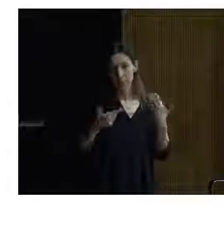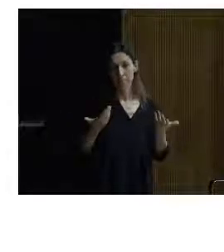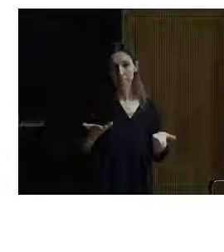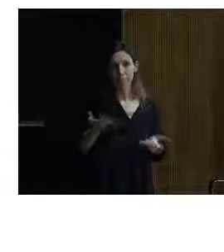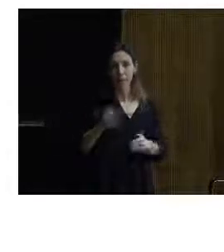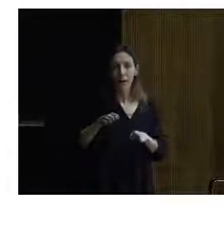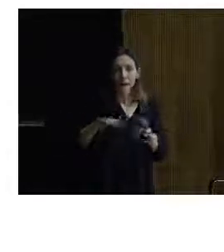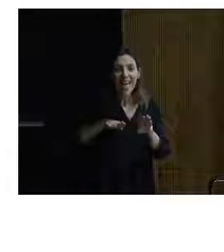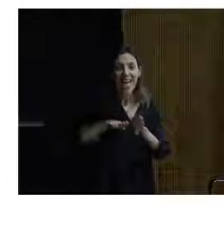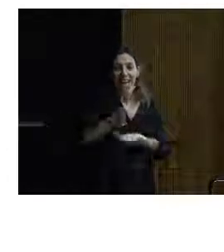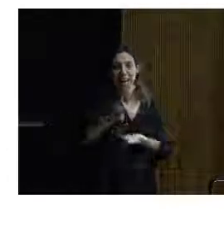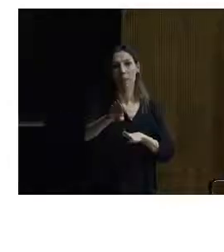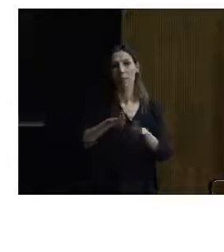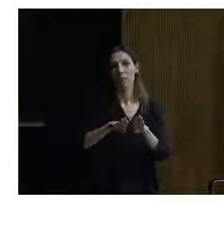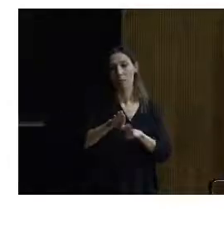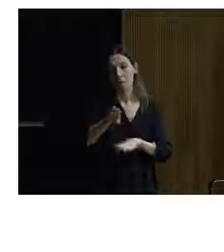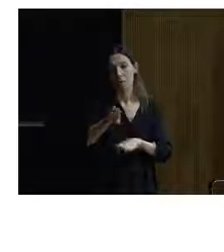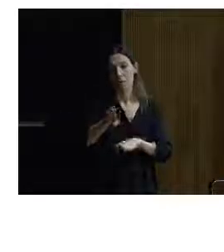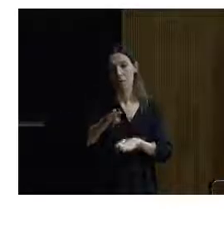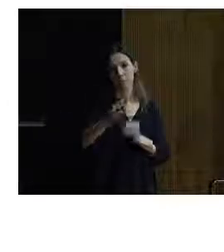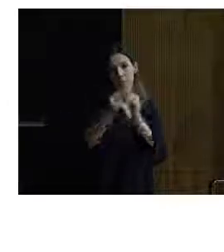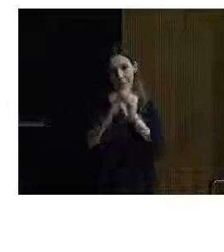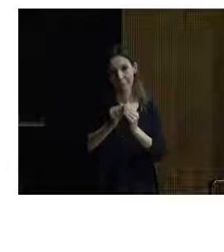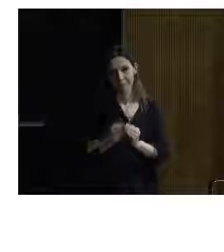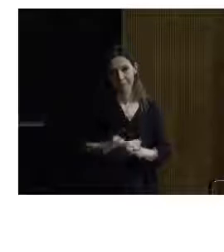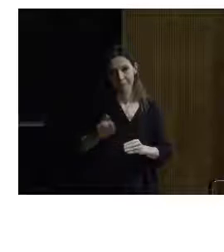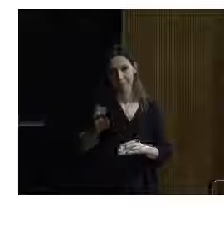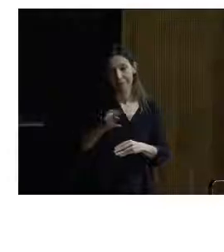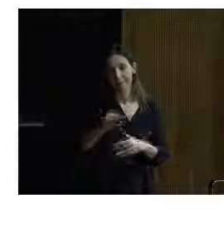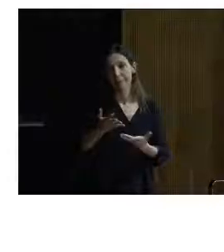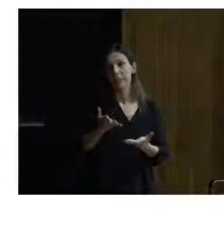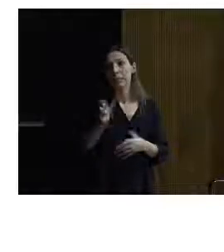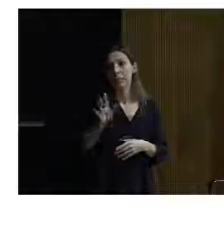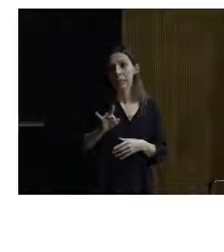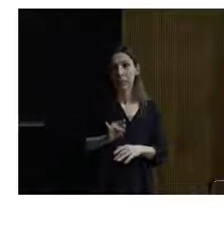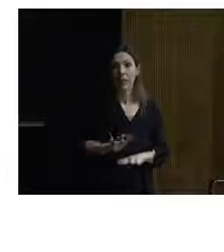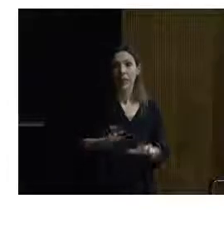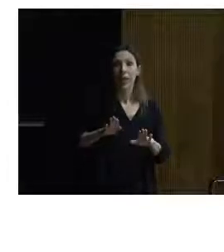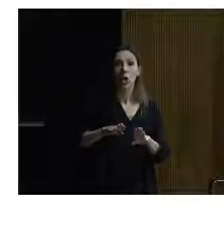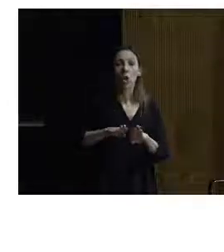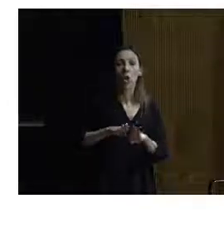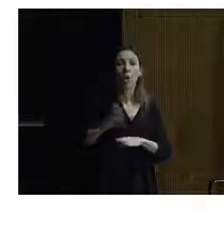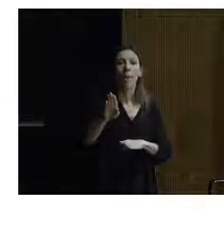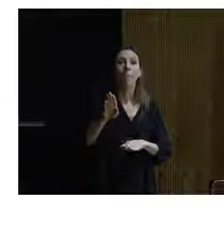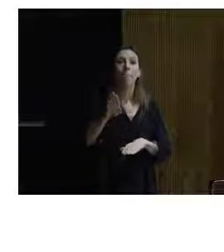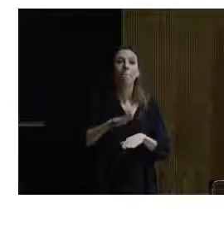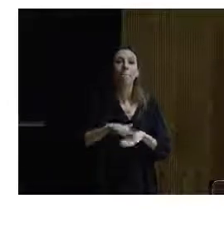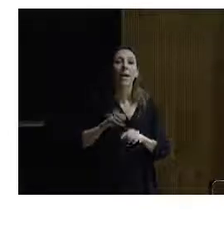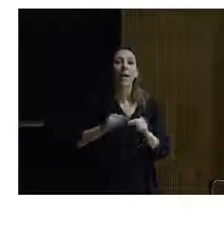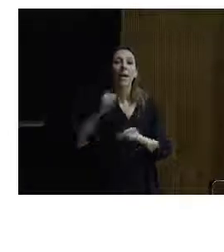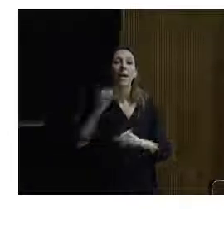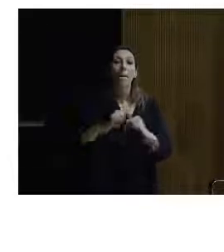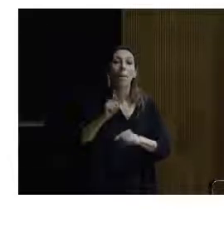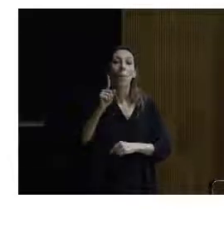una rampa. Entonces, bueno, habrá que poner una rampa, pero la rampa es para un metro setenta y